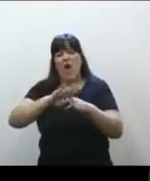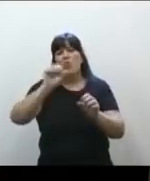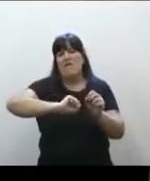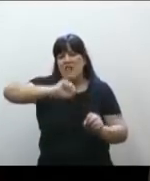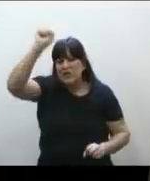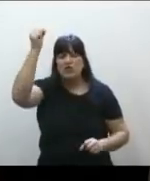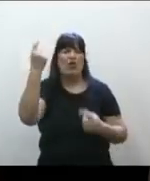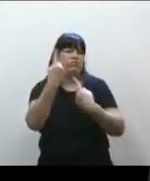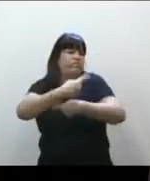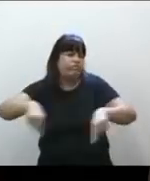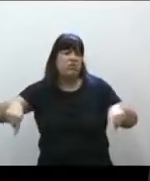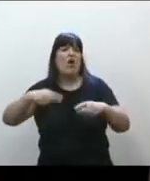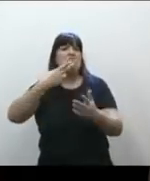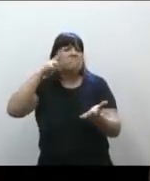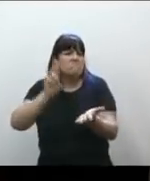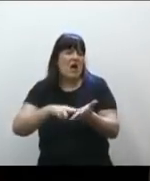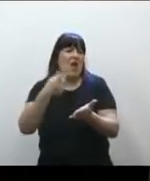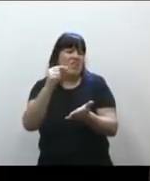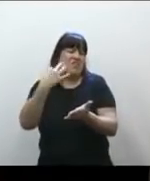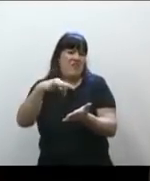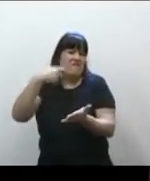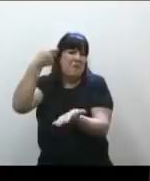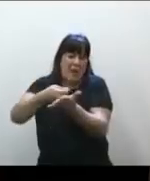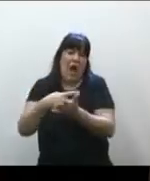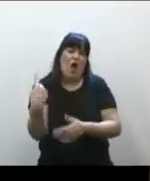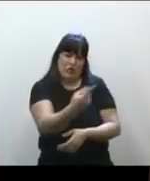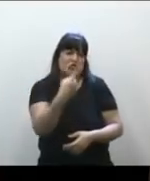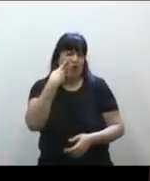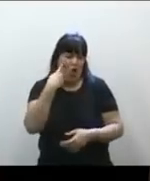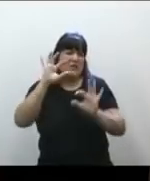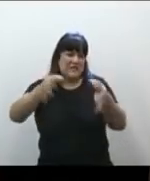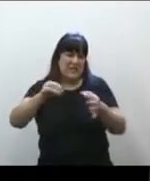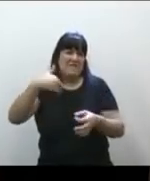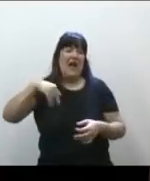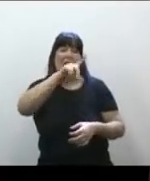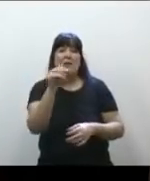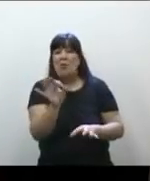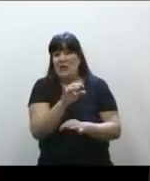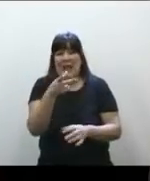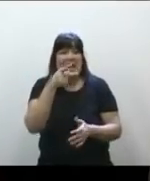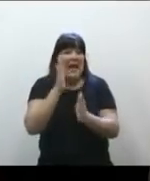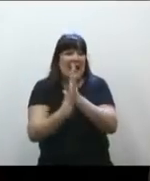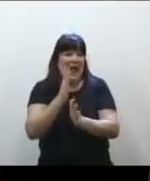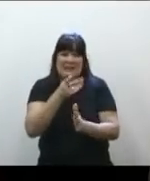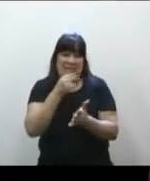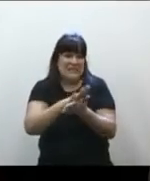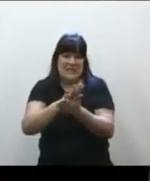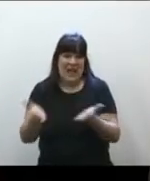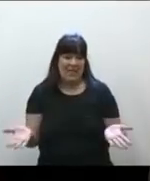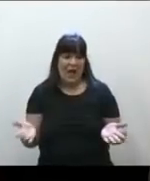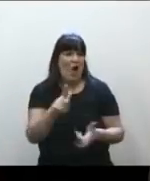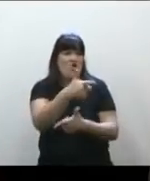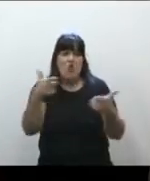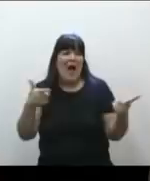con una enorme presión tributaria que nosotros conocemos en la Argentina, porque nada es gratis, nada, absolutamente nada